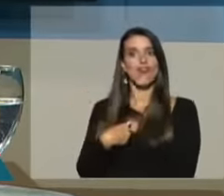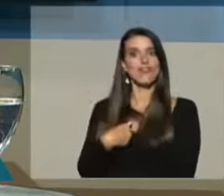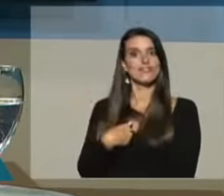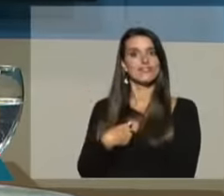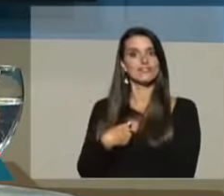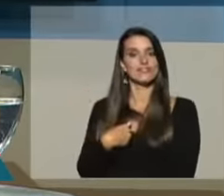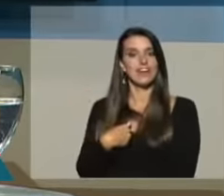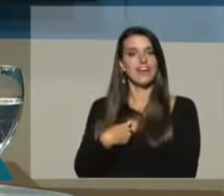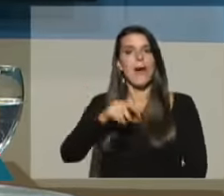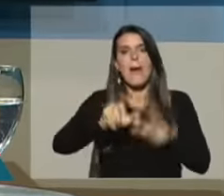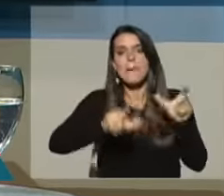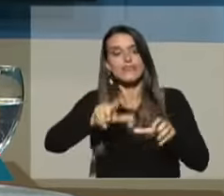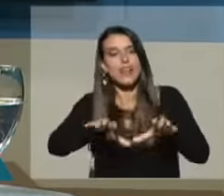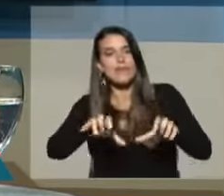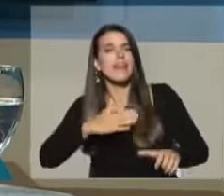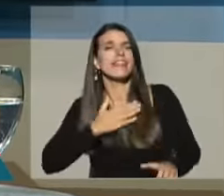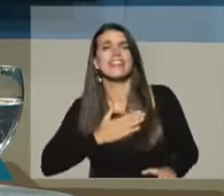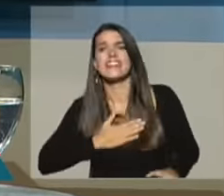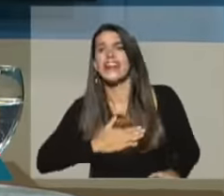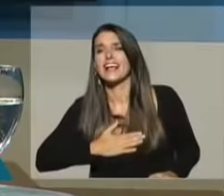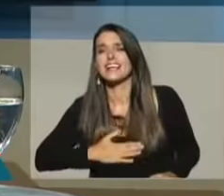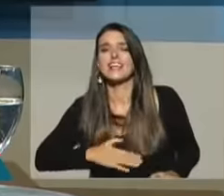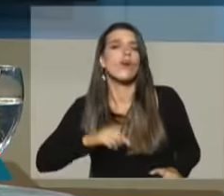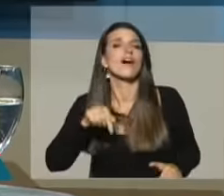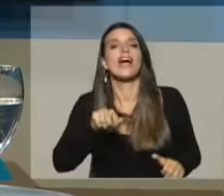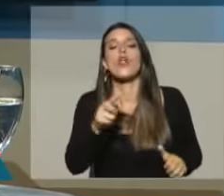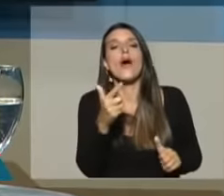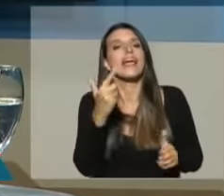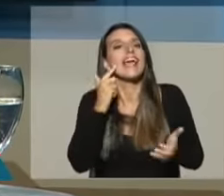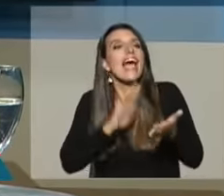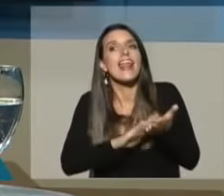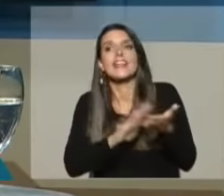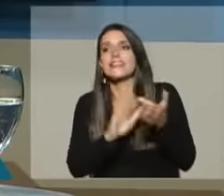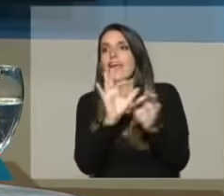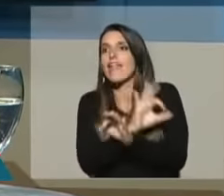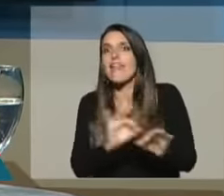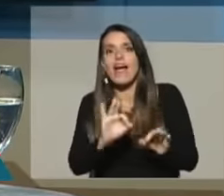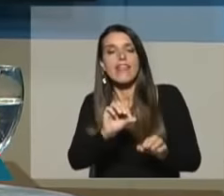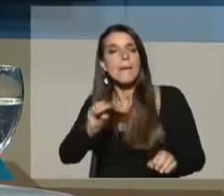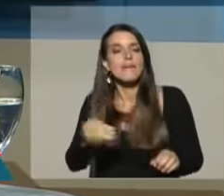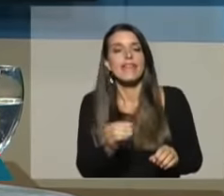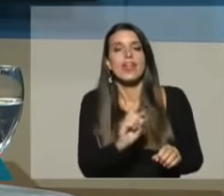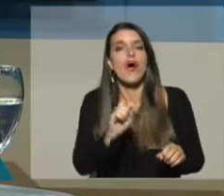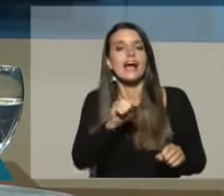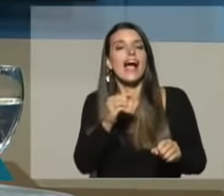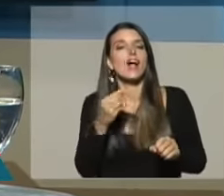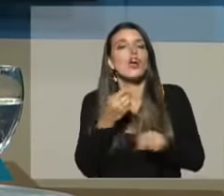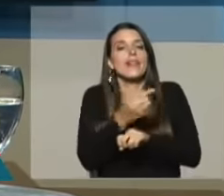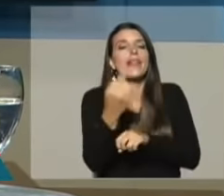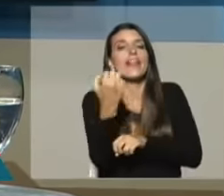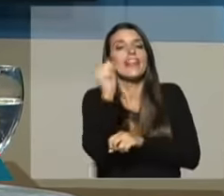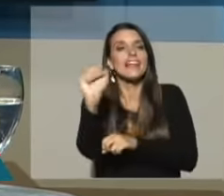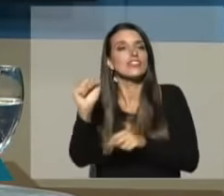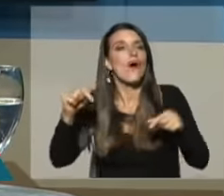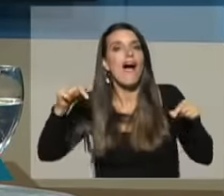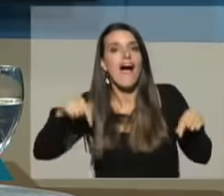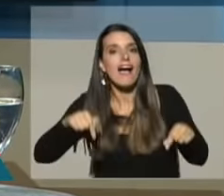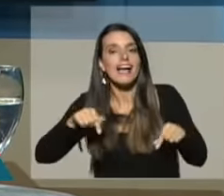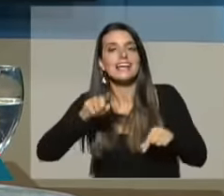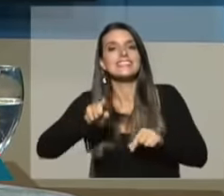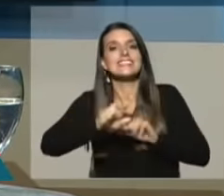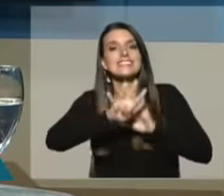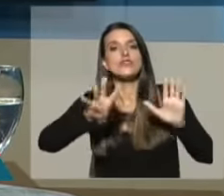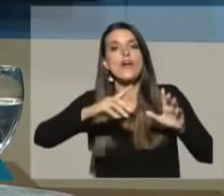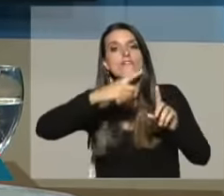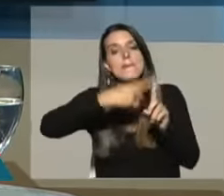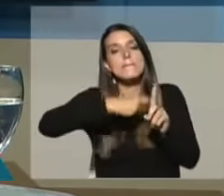ciudadanía tiene la más absoluta tranquilidad, aquí no se afecta garantía de ningún tipo, aquí se combate el delito. Aquí hace 19